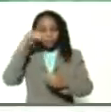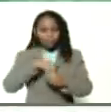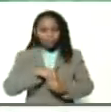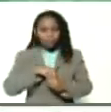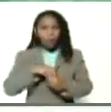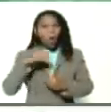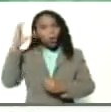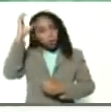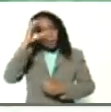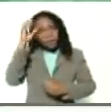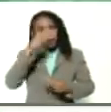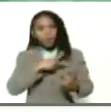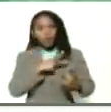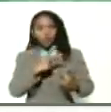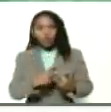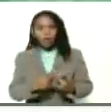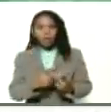voluntaria